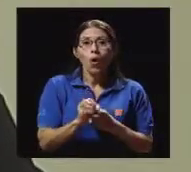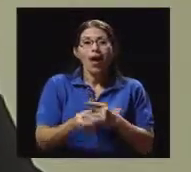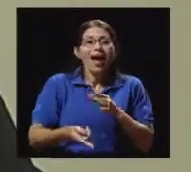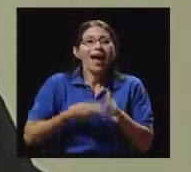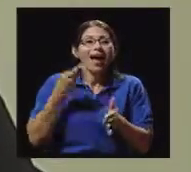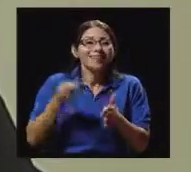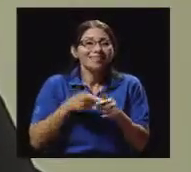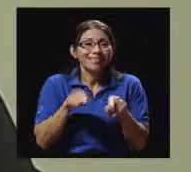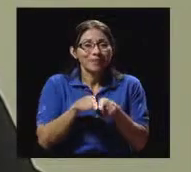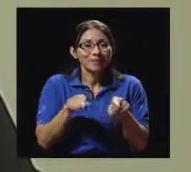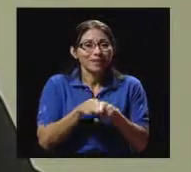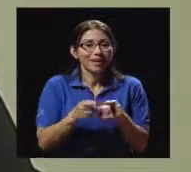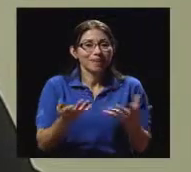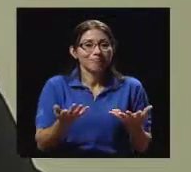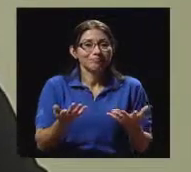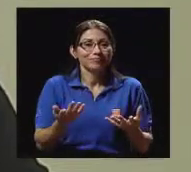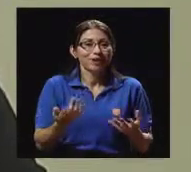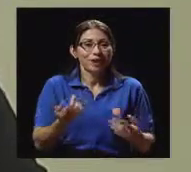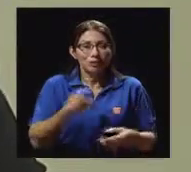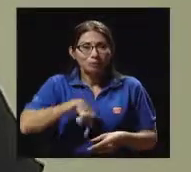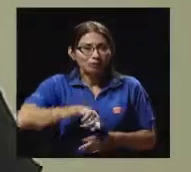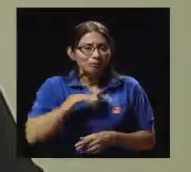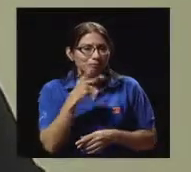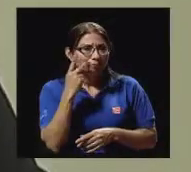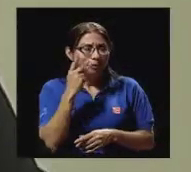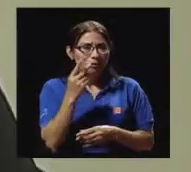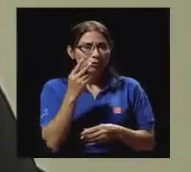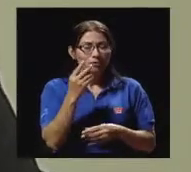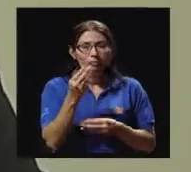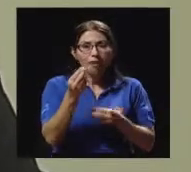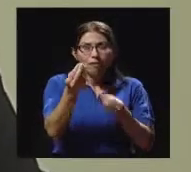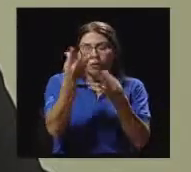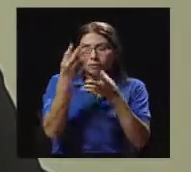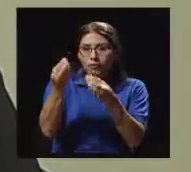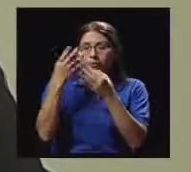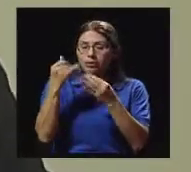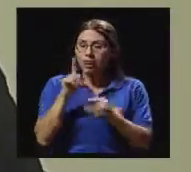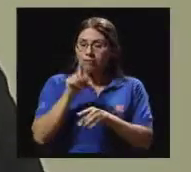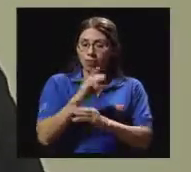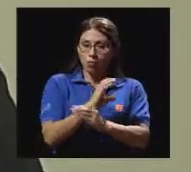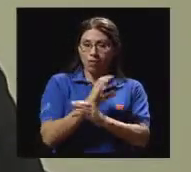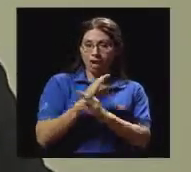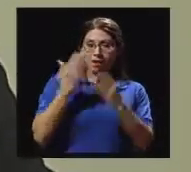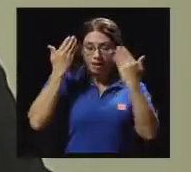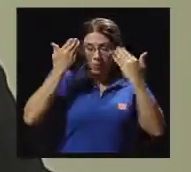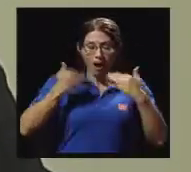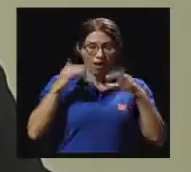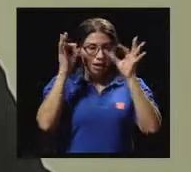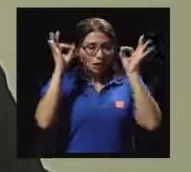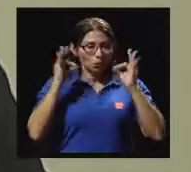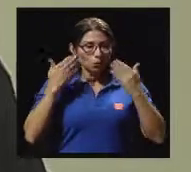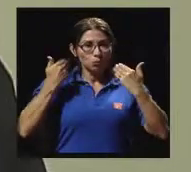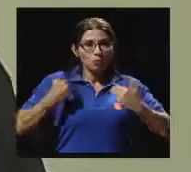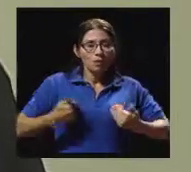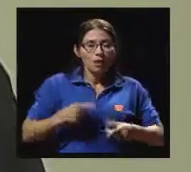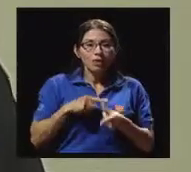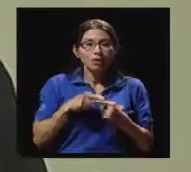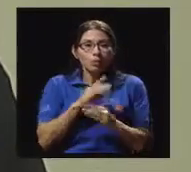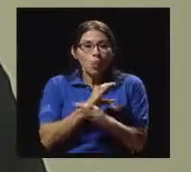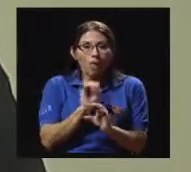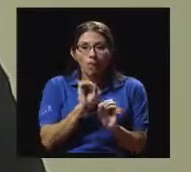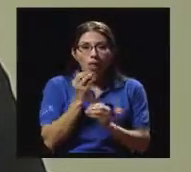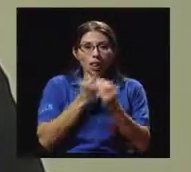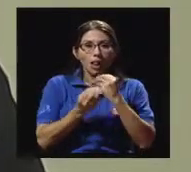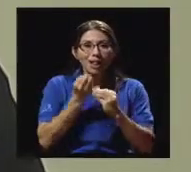que tenemos también por la parte de imagen, ¿verdad? Entonces, nos cuidamos y a veces no